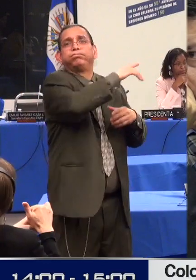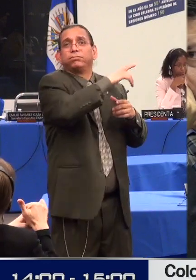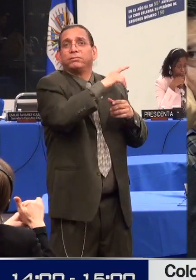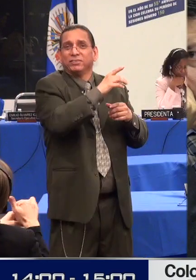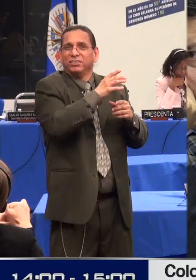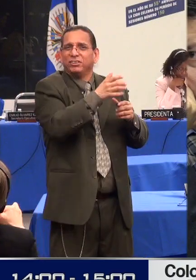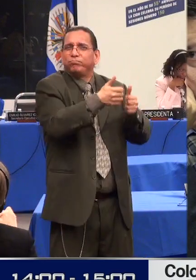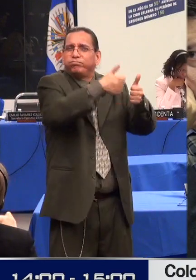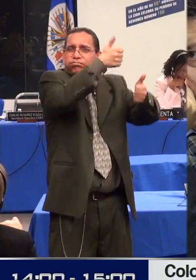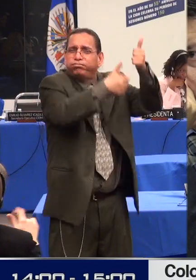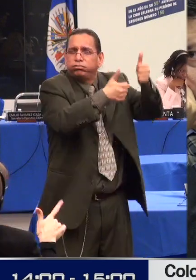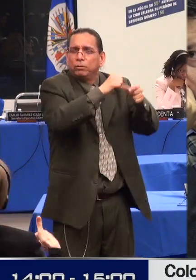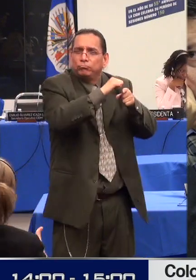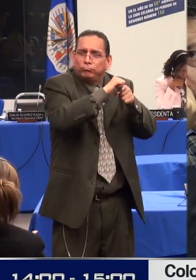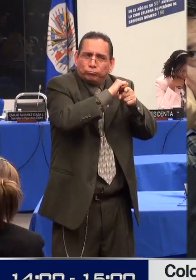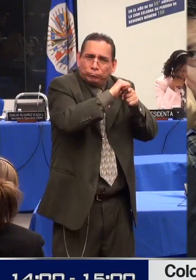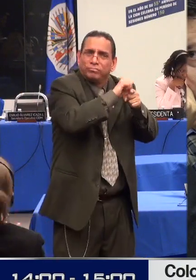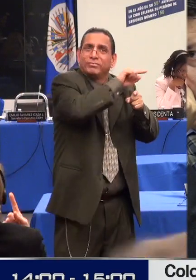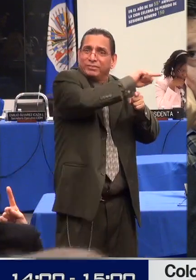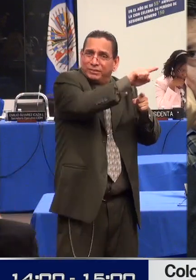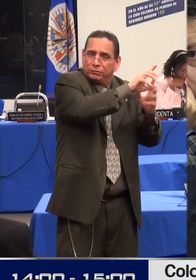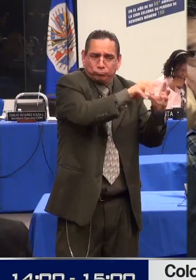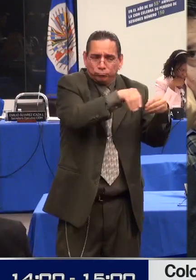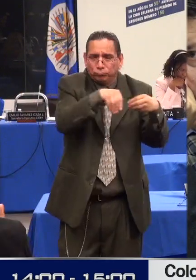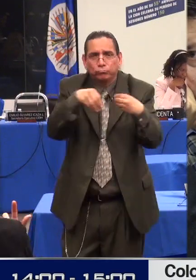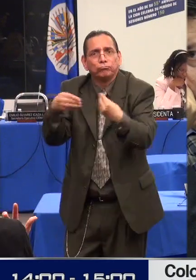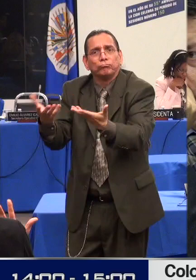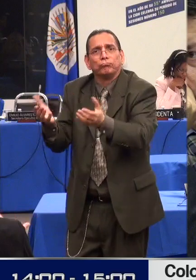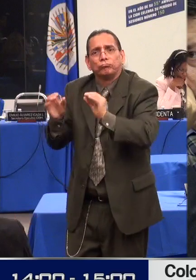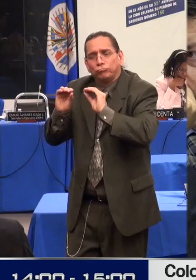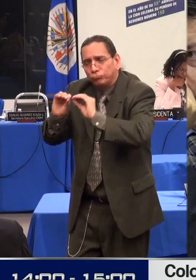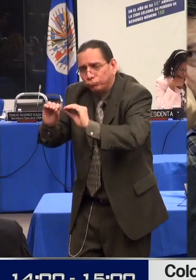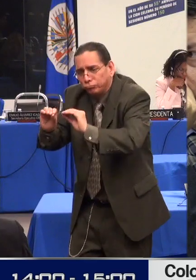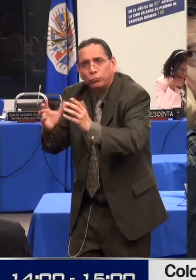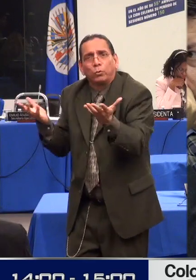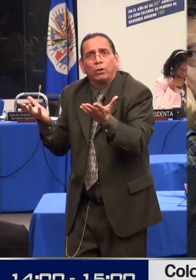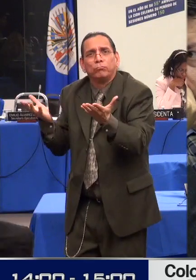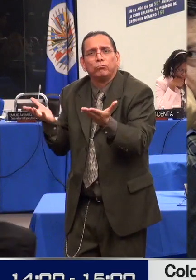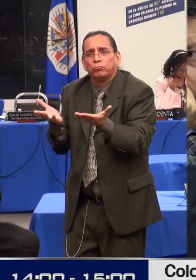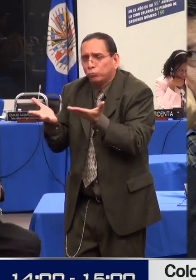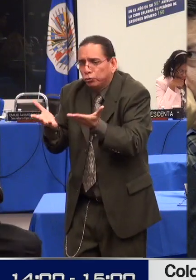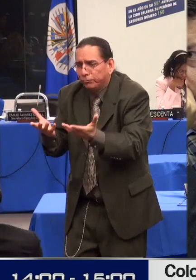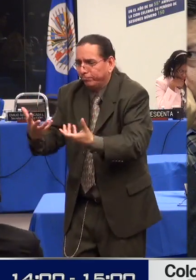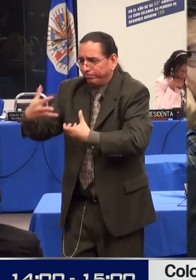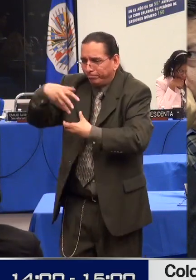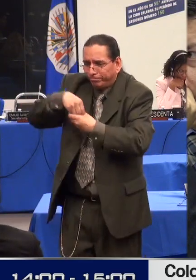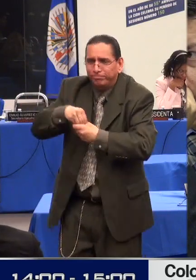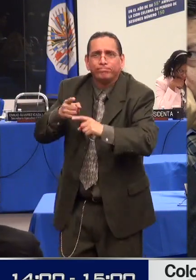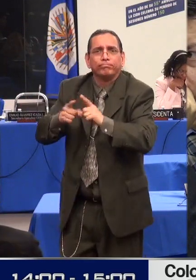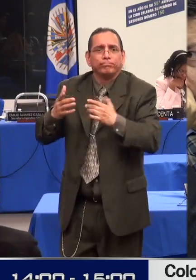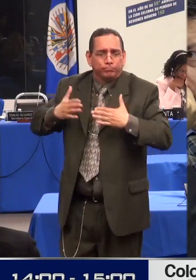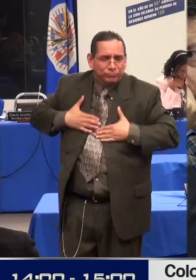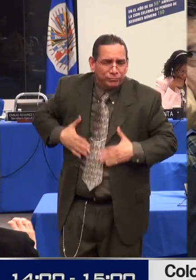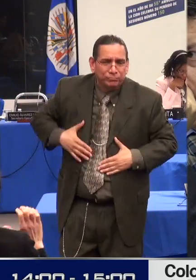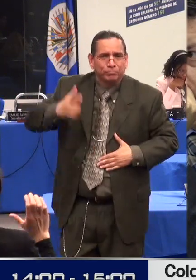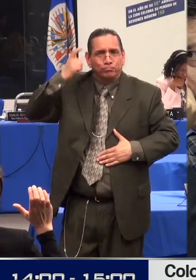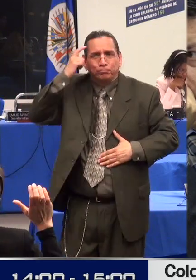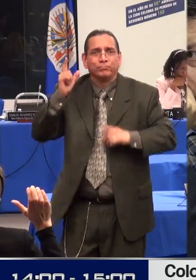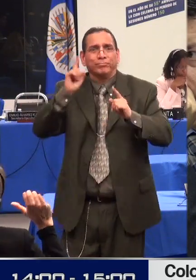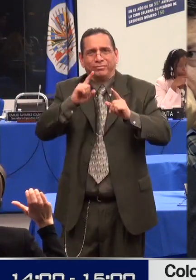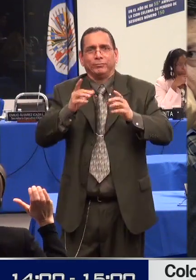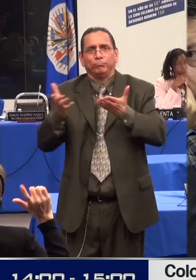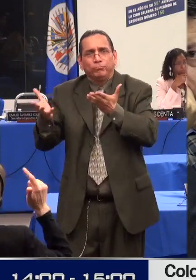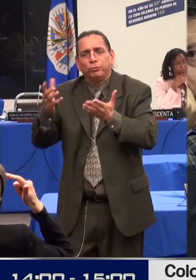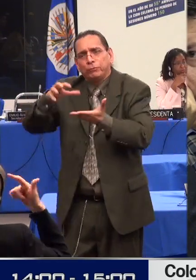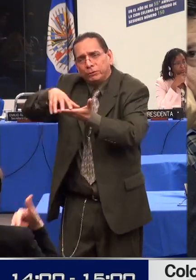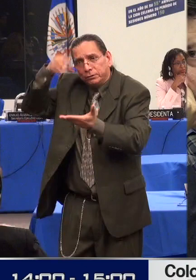Finalmente, en intervención reconocemos desde el Estado colombiano la necesidad de ajustar el régimen de capacidad legal en pro de la autonomía